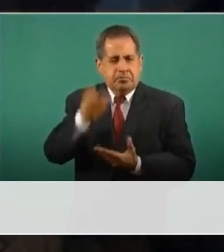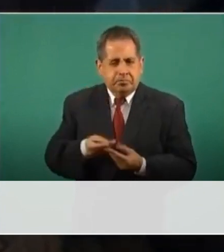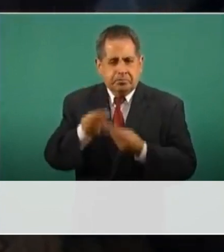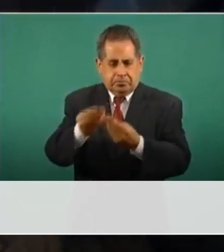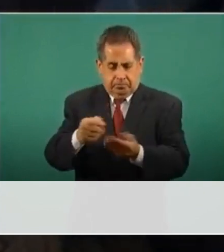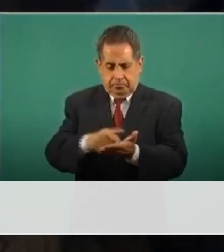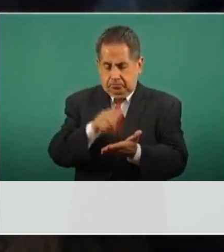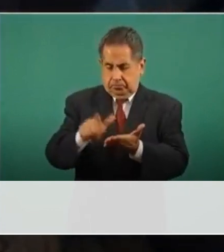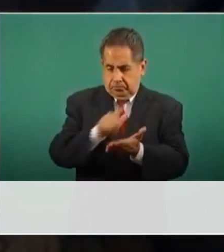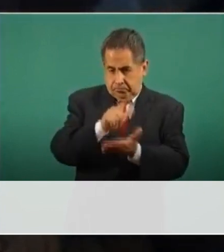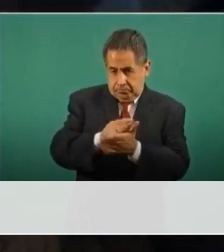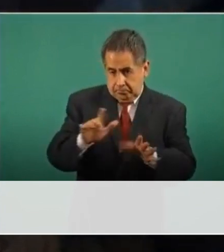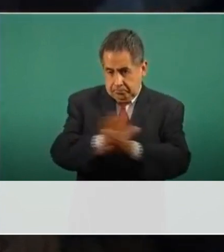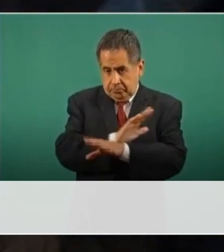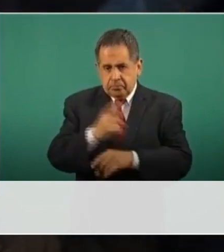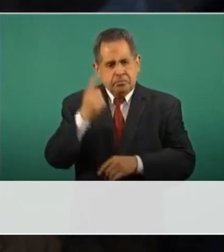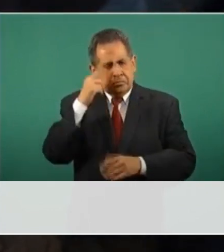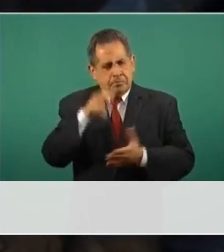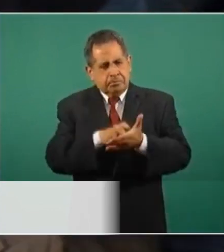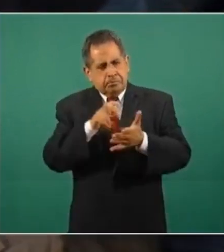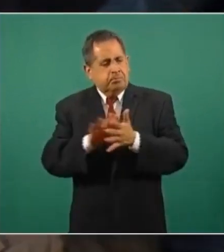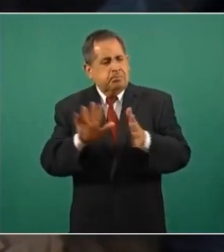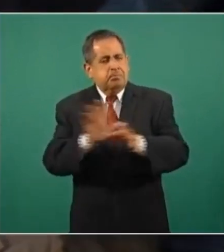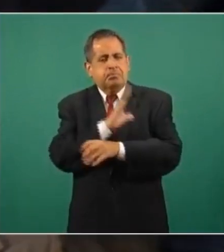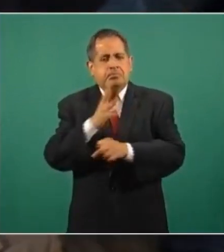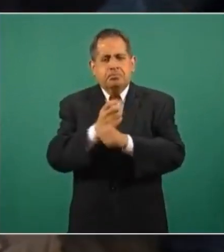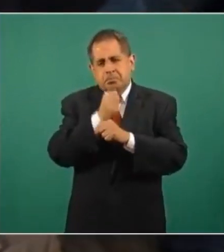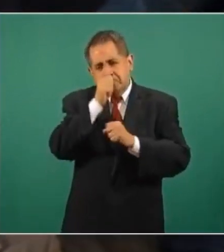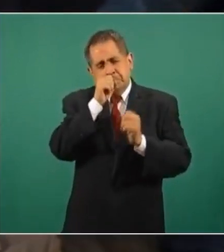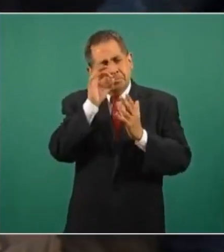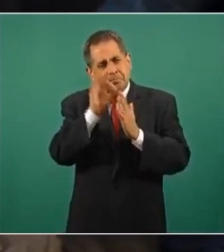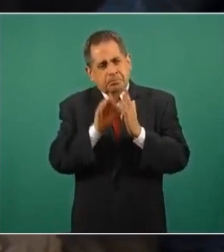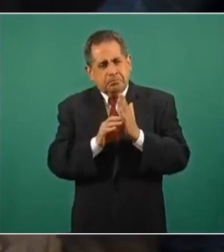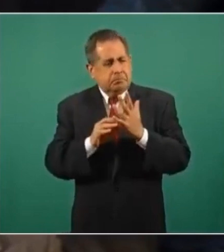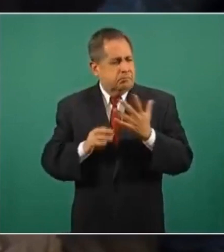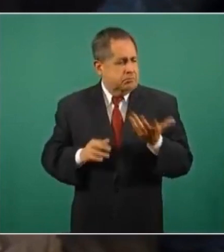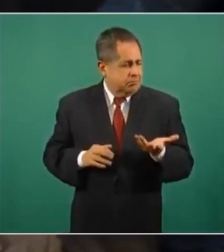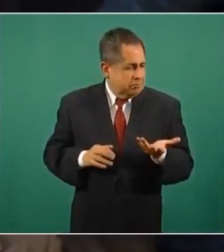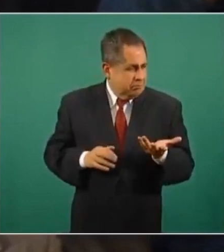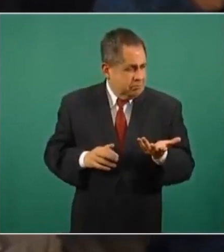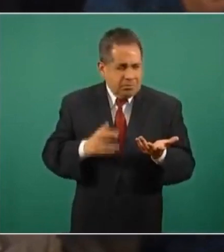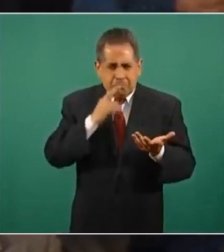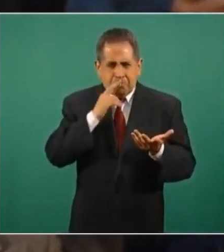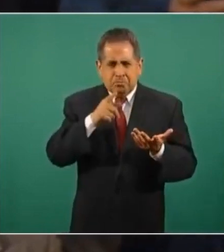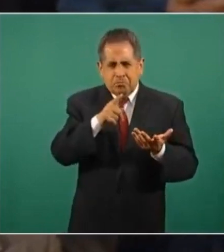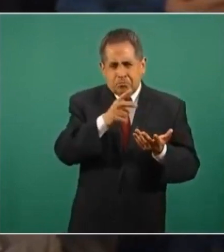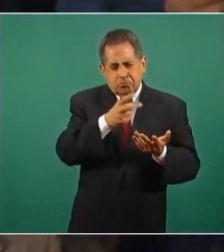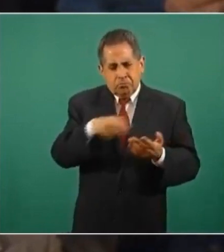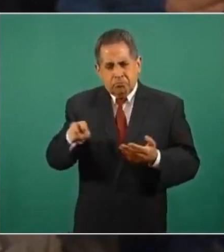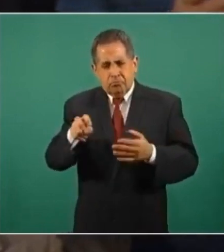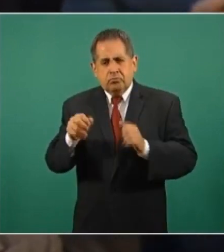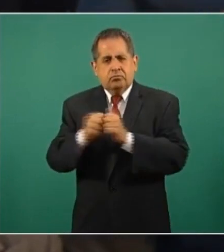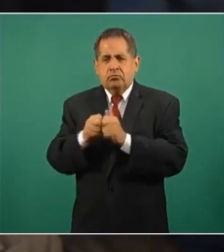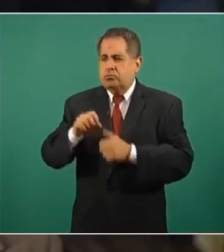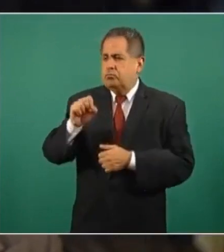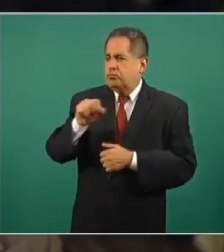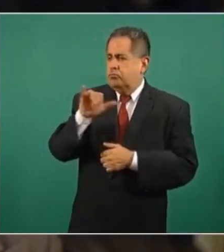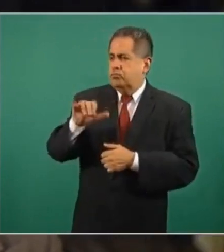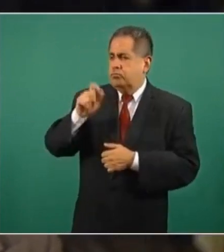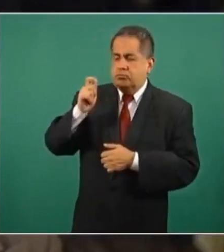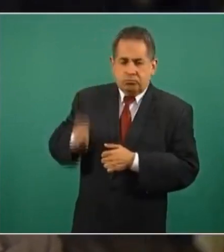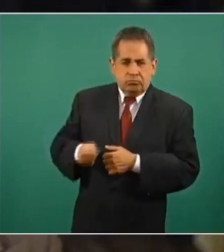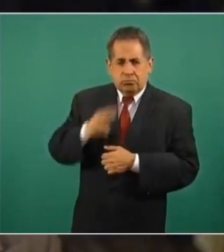legal, para modificar estos parámetros no tendría que ser más bien, con este antecedente de la Corte de ayer, una